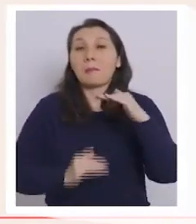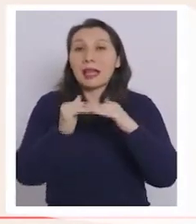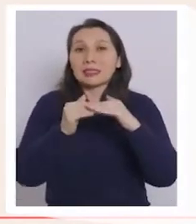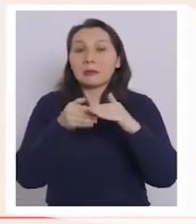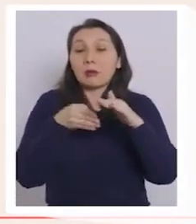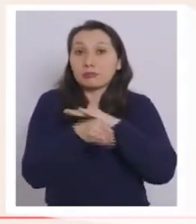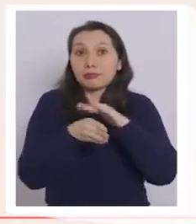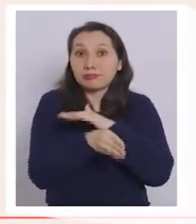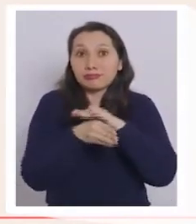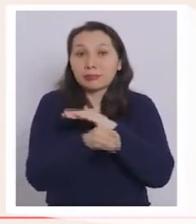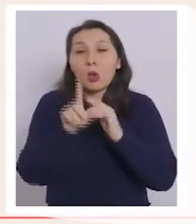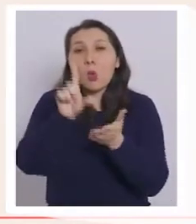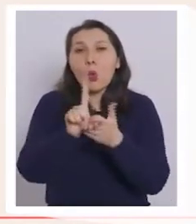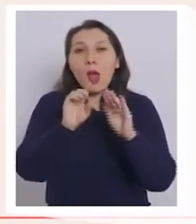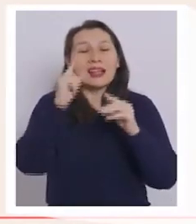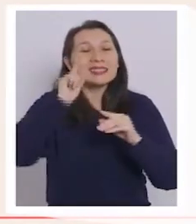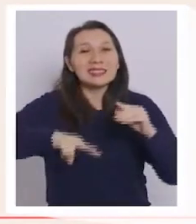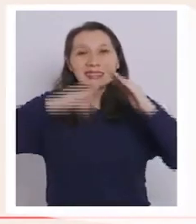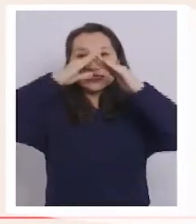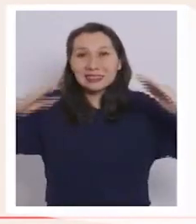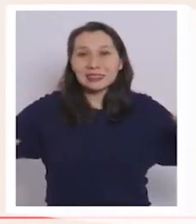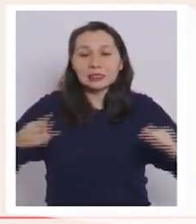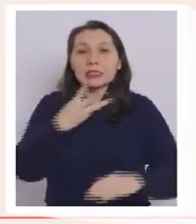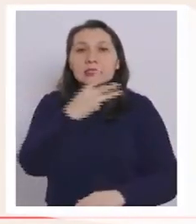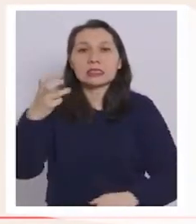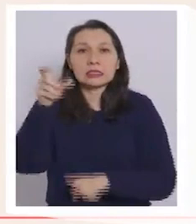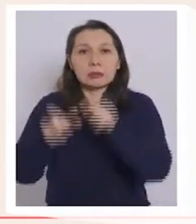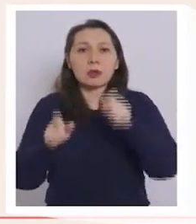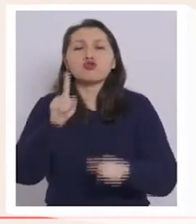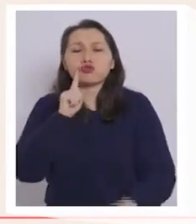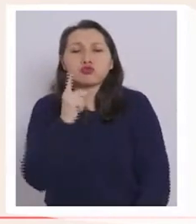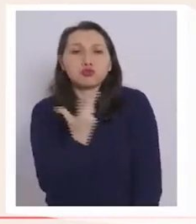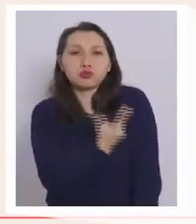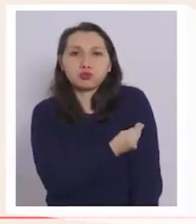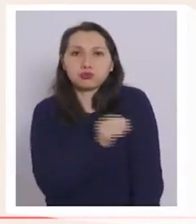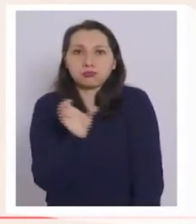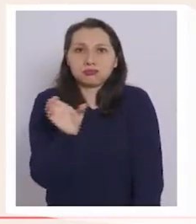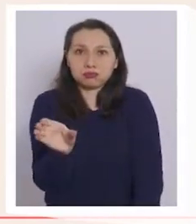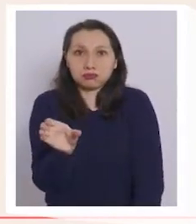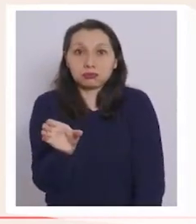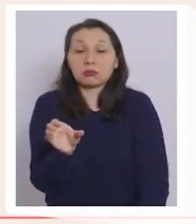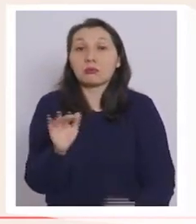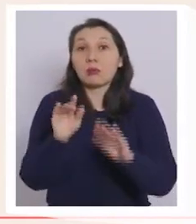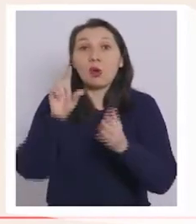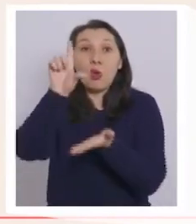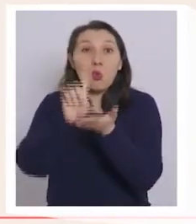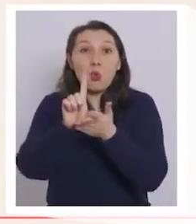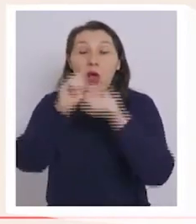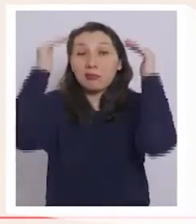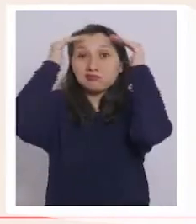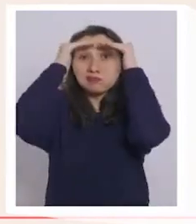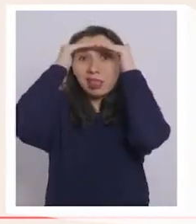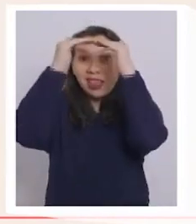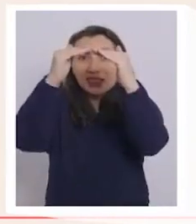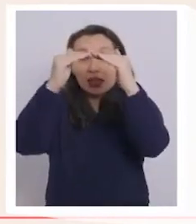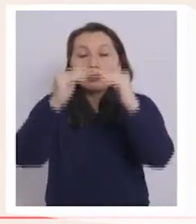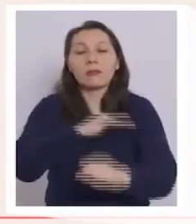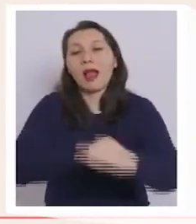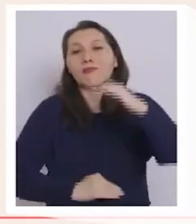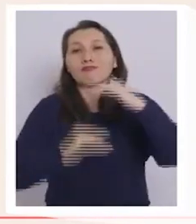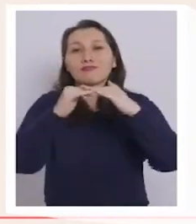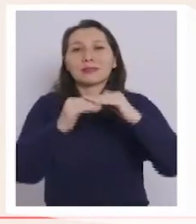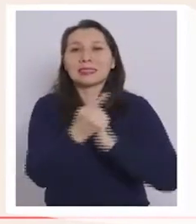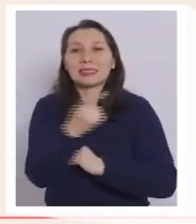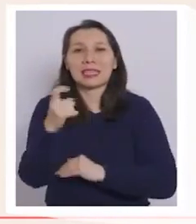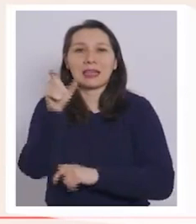abiertos, hasta 300 personas con pase de movilidad, mientras que en espacios cerrados, hasta 100 personas